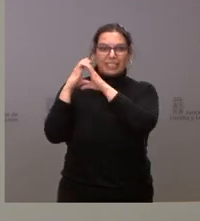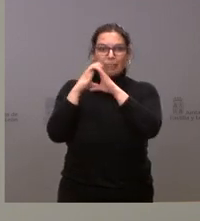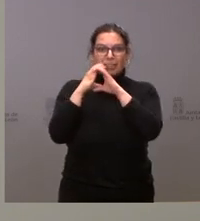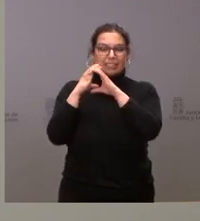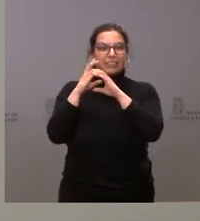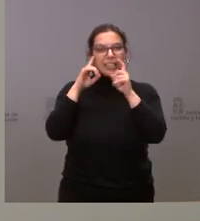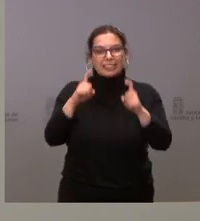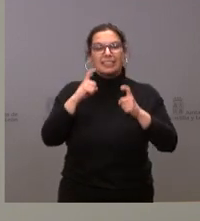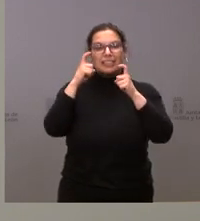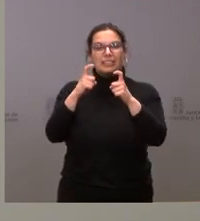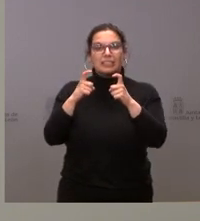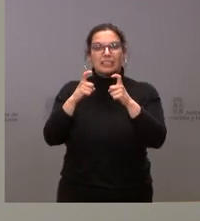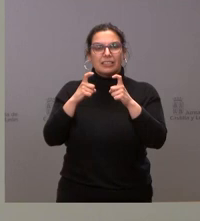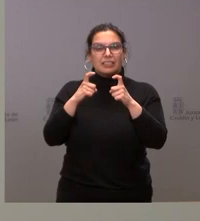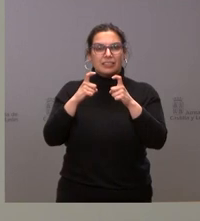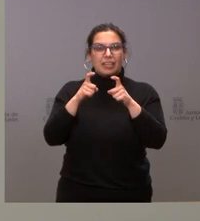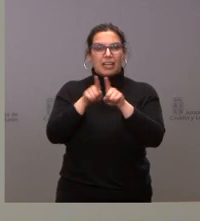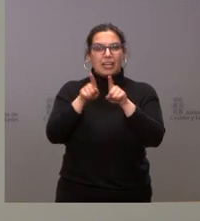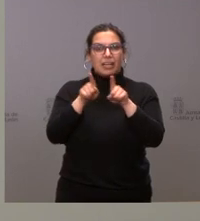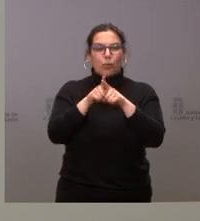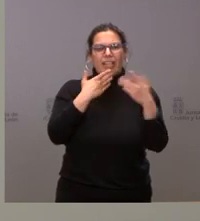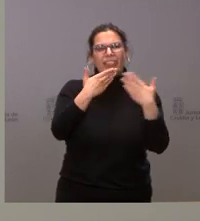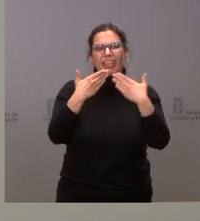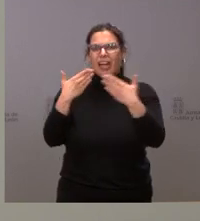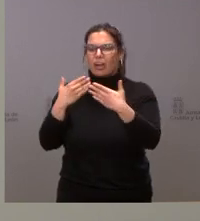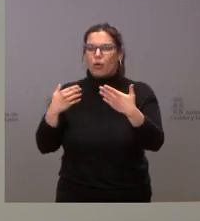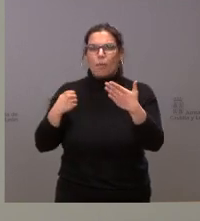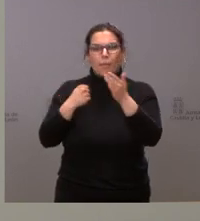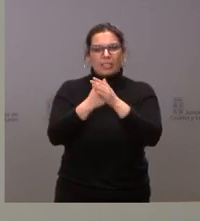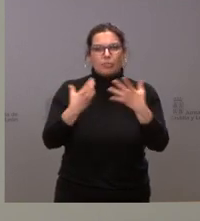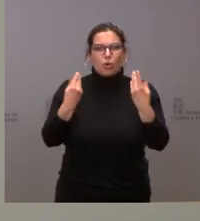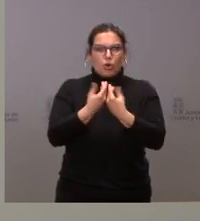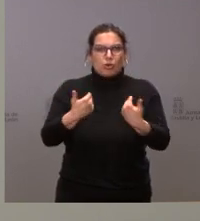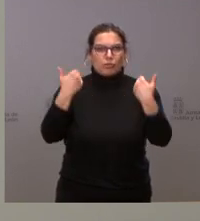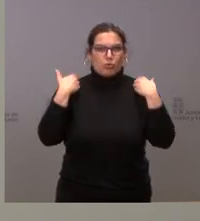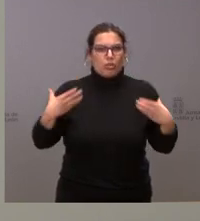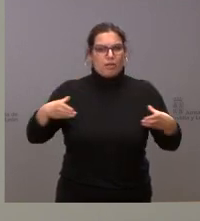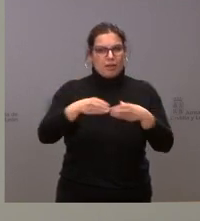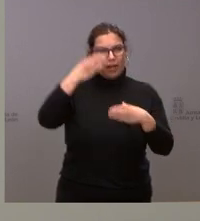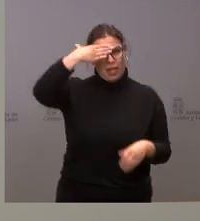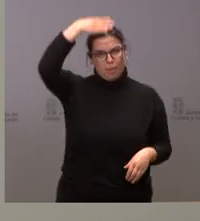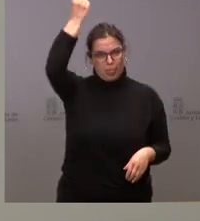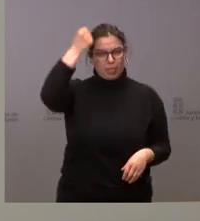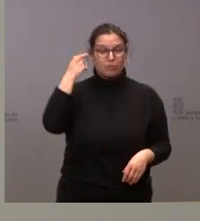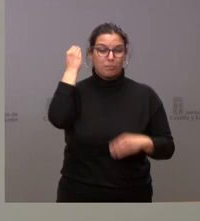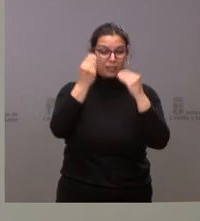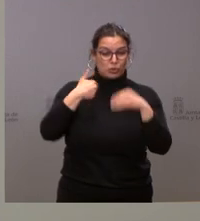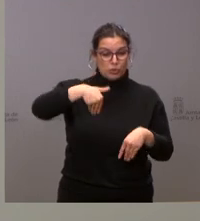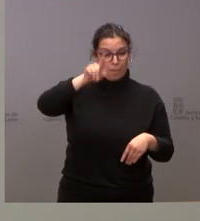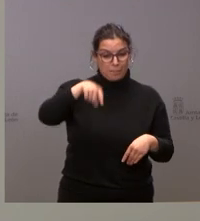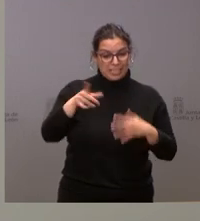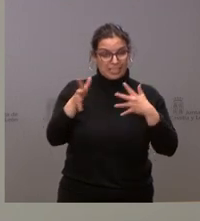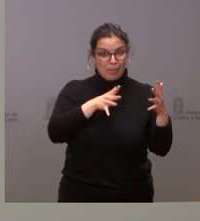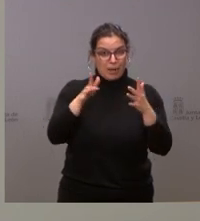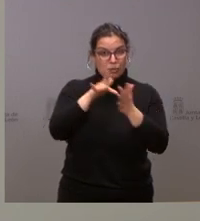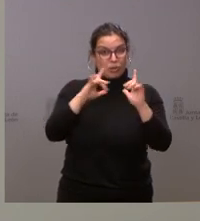nivel de diálogo con las hermandades. Creo que en el mes de marzo ya hay prevista alguna reunión adicional de acuerdo